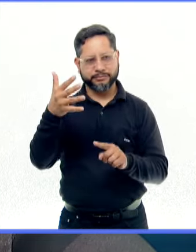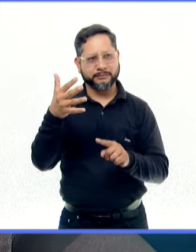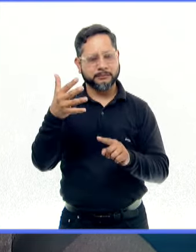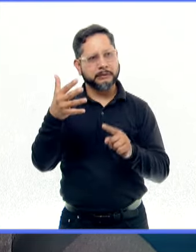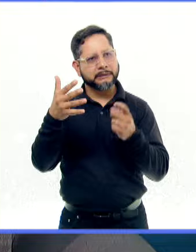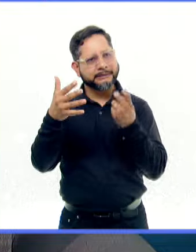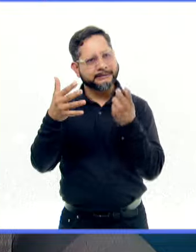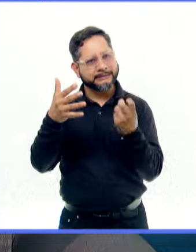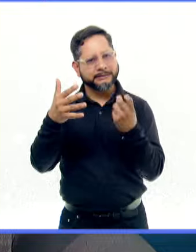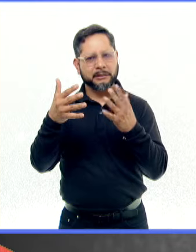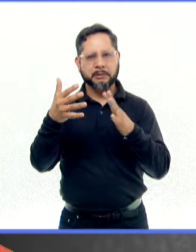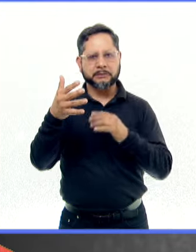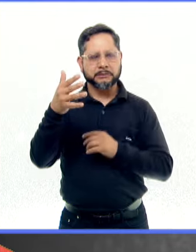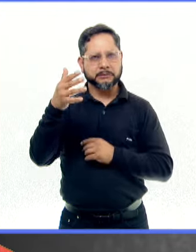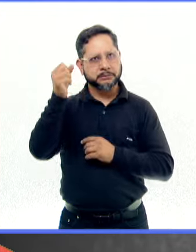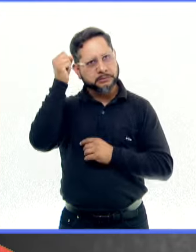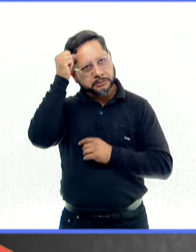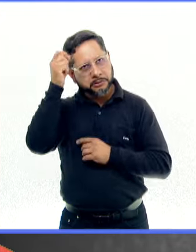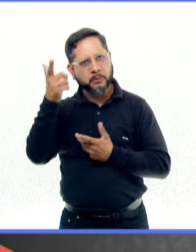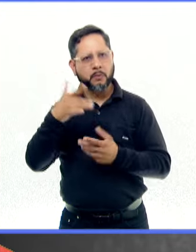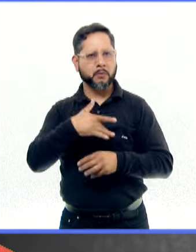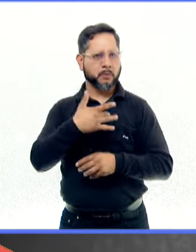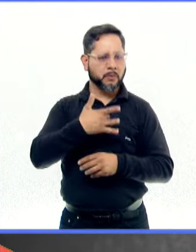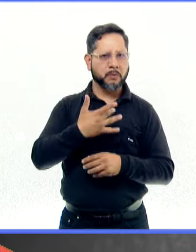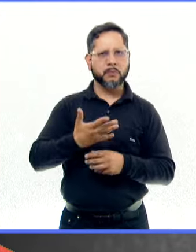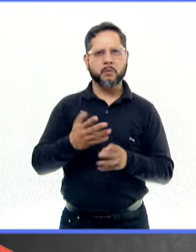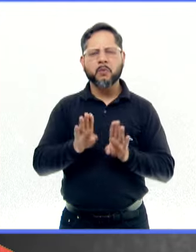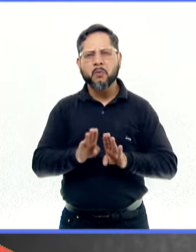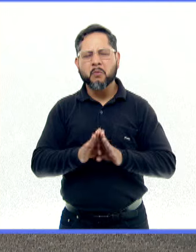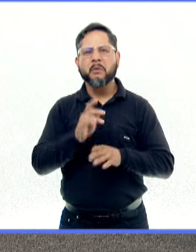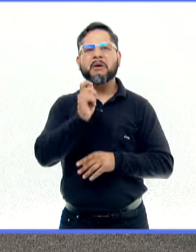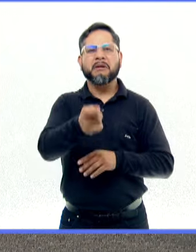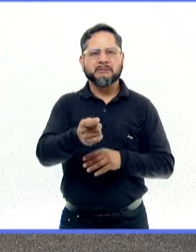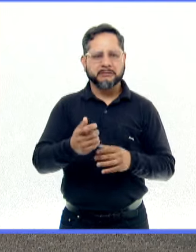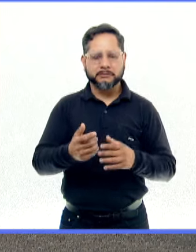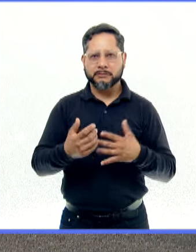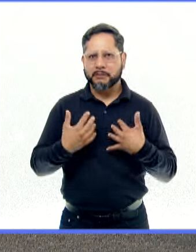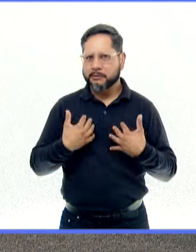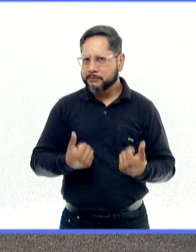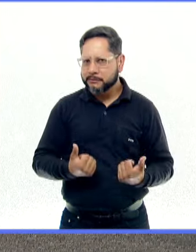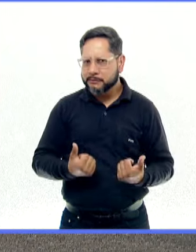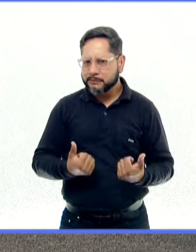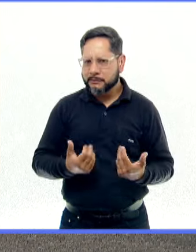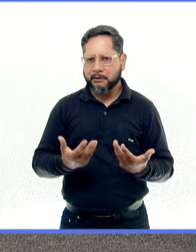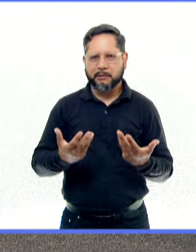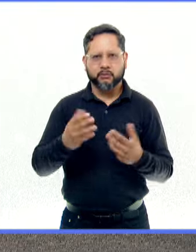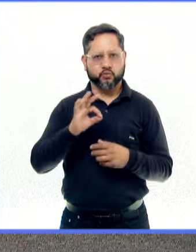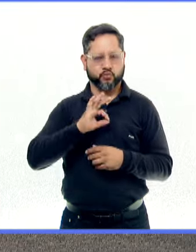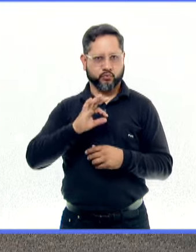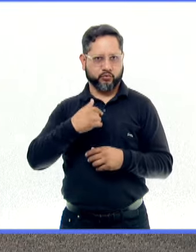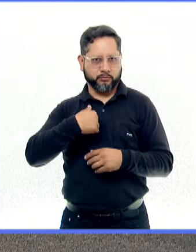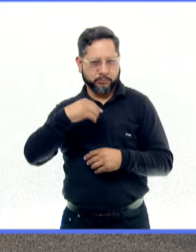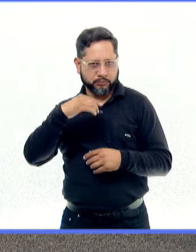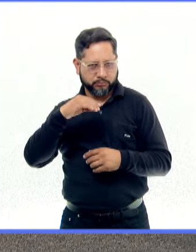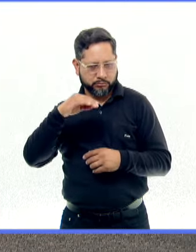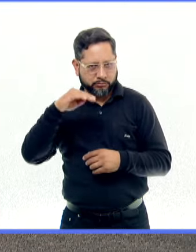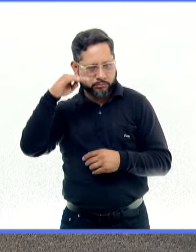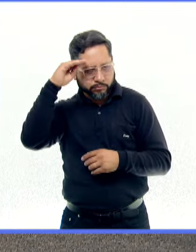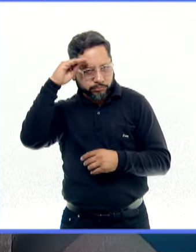un síndrome, una enfermedad, un padecimiento, una condición. ¿Cómo la entendemos? Porque además, pues, me parece que es una